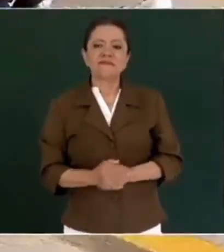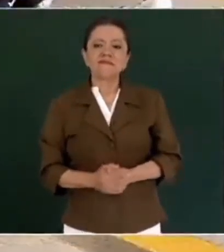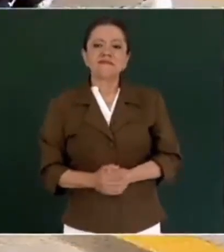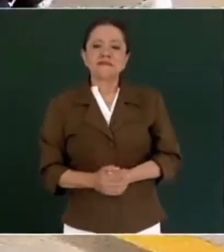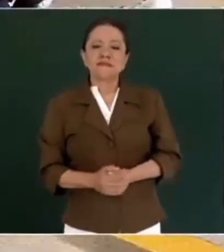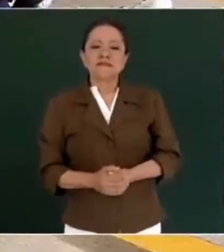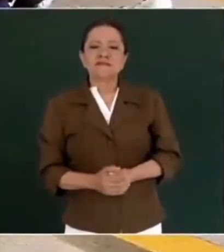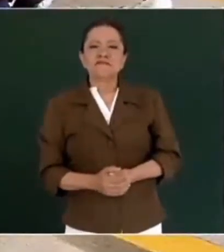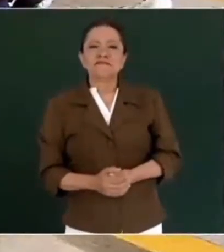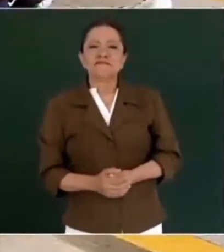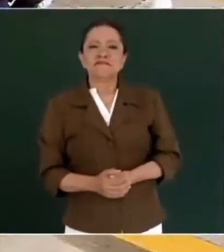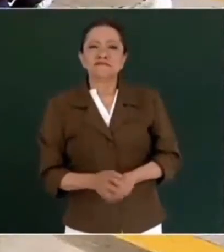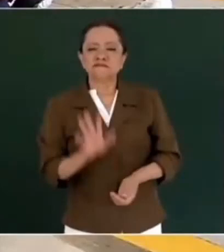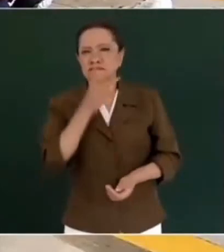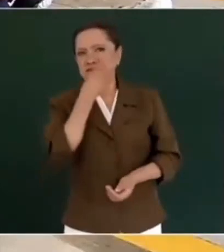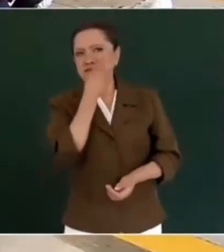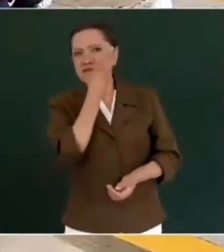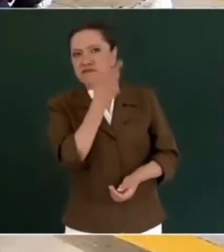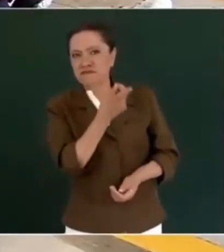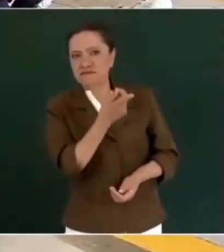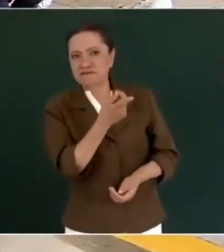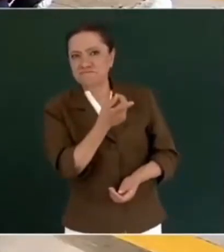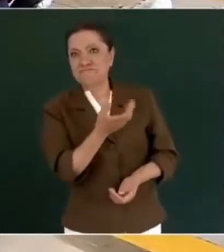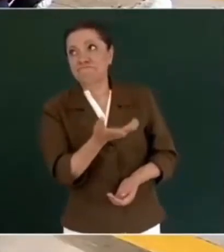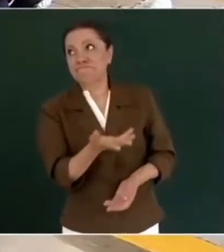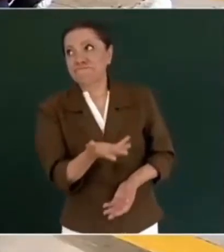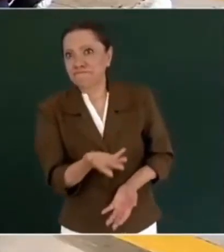no le andes haciendo